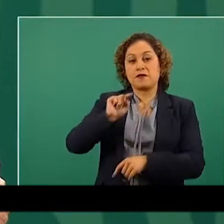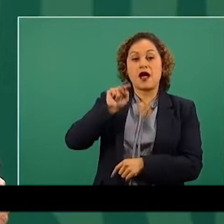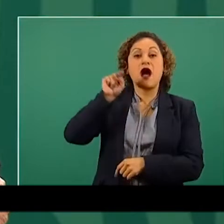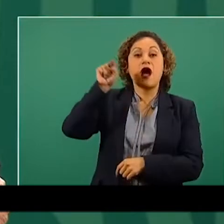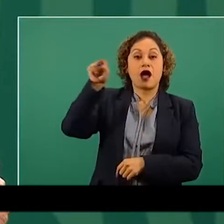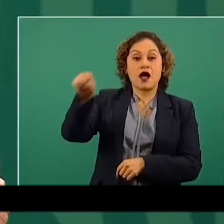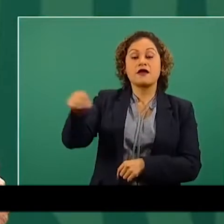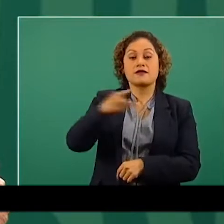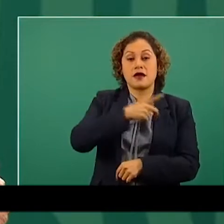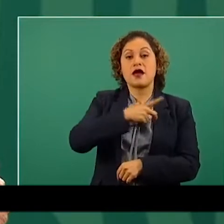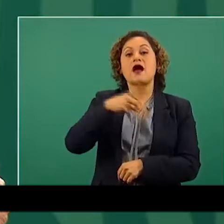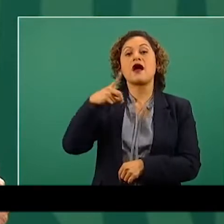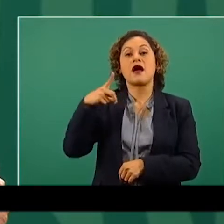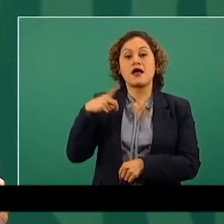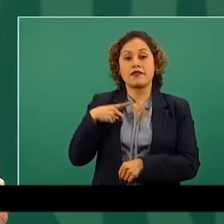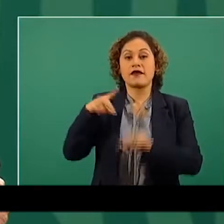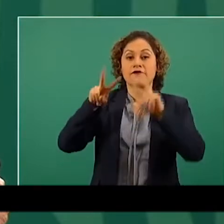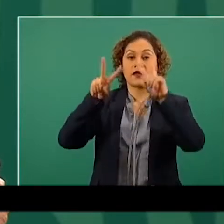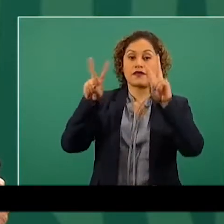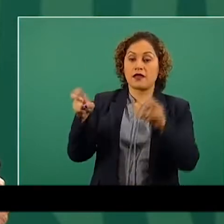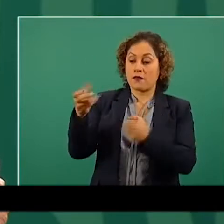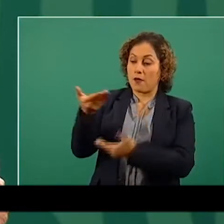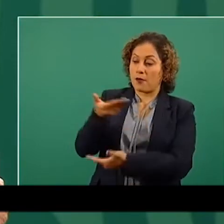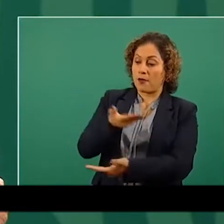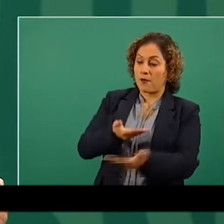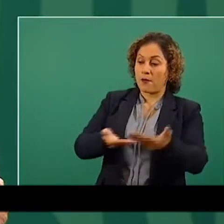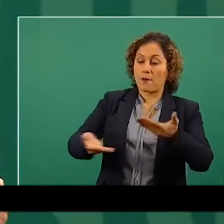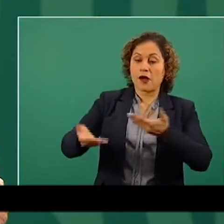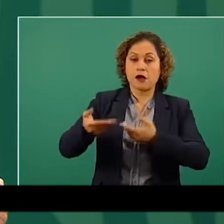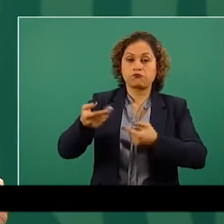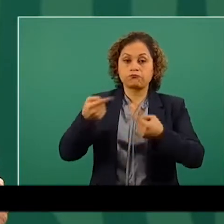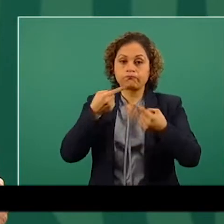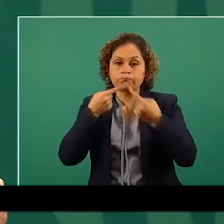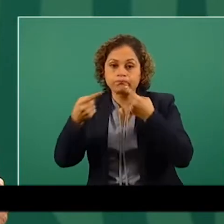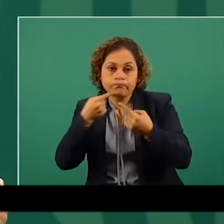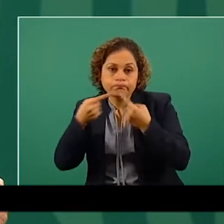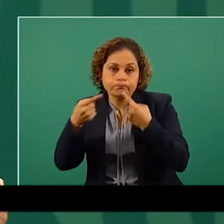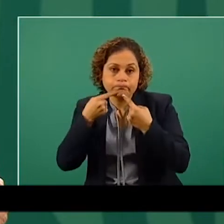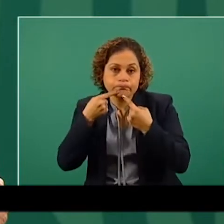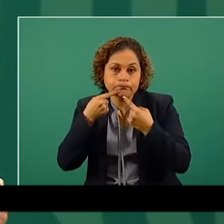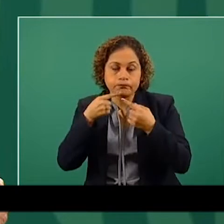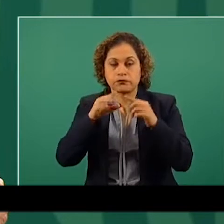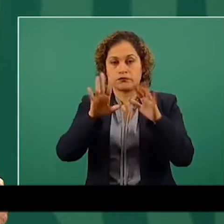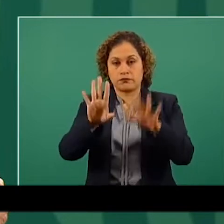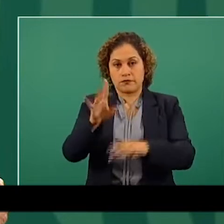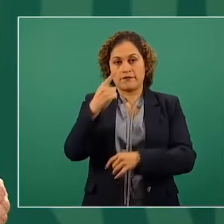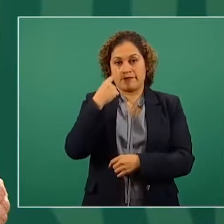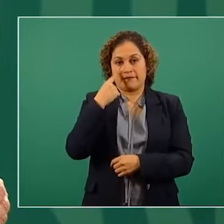se debata. Los legisladores nuestros